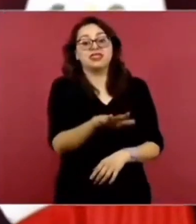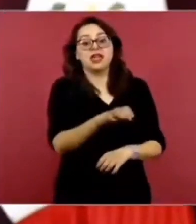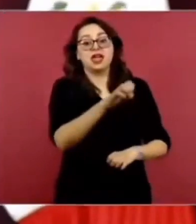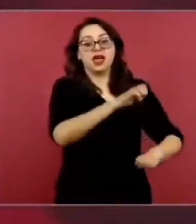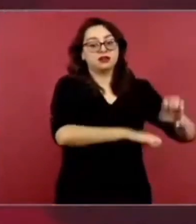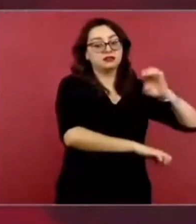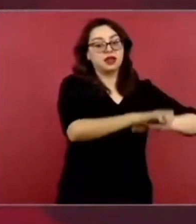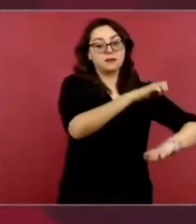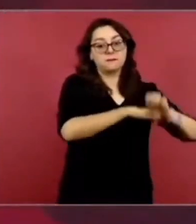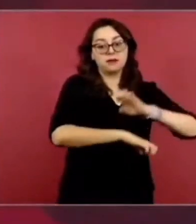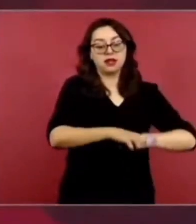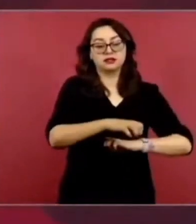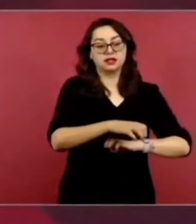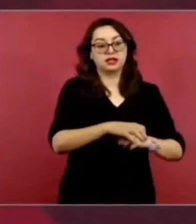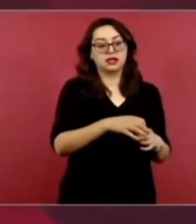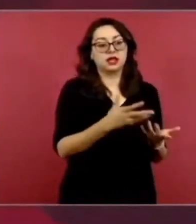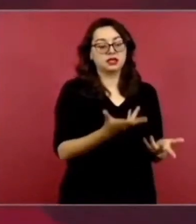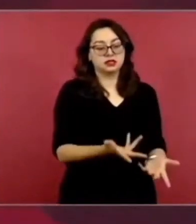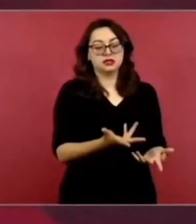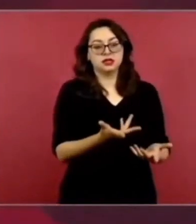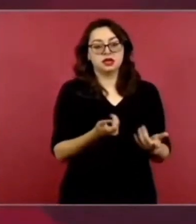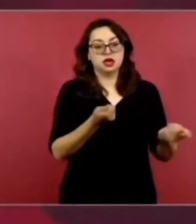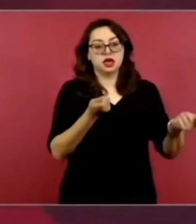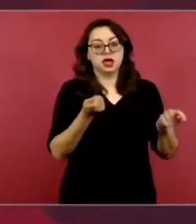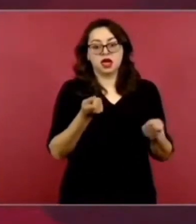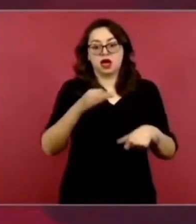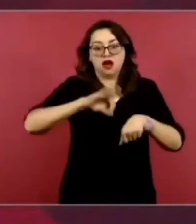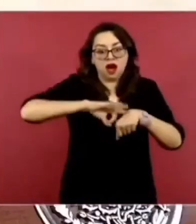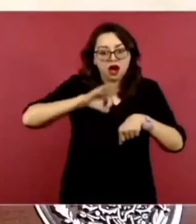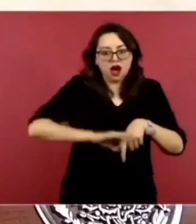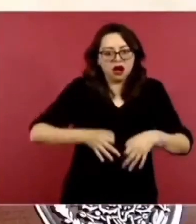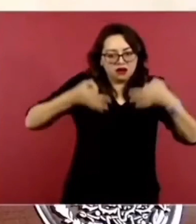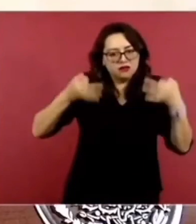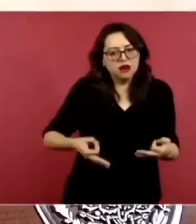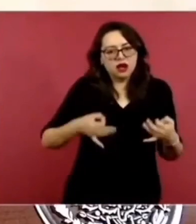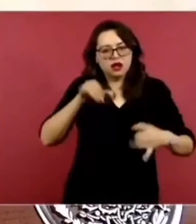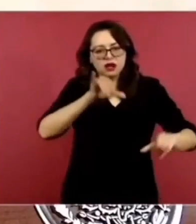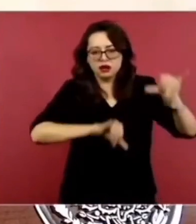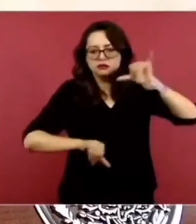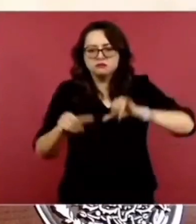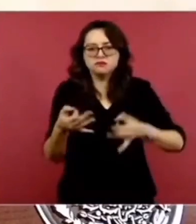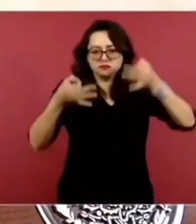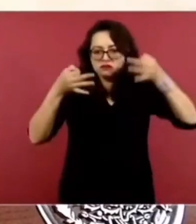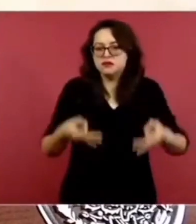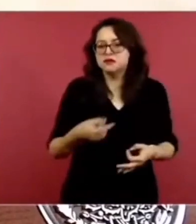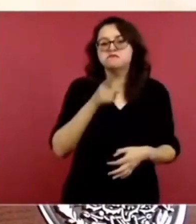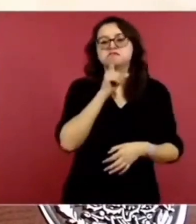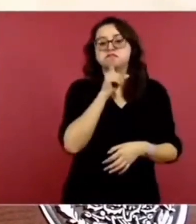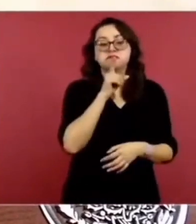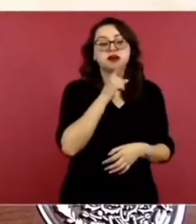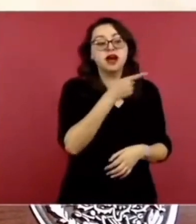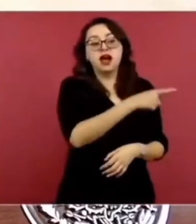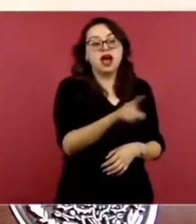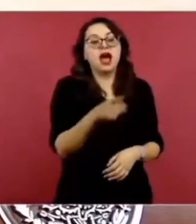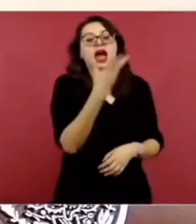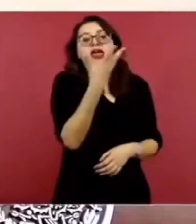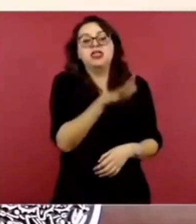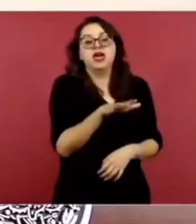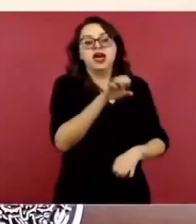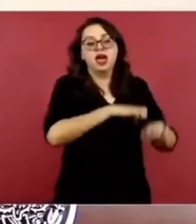10 empresas distribuidoras, ni siquiera laboratorios, empresas